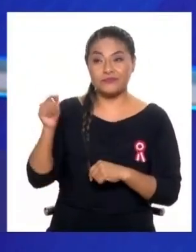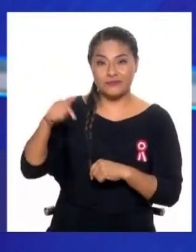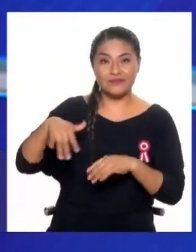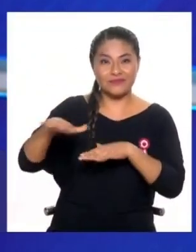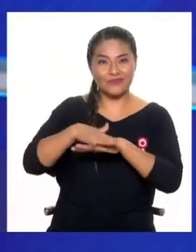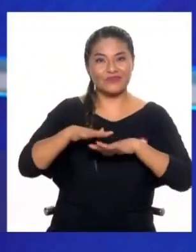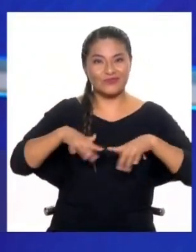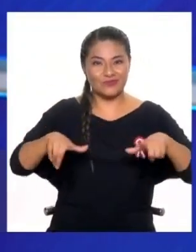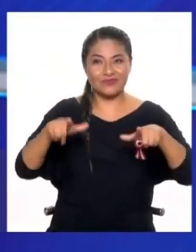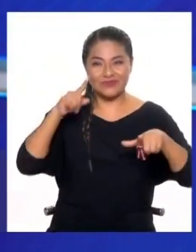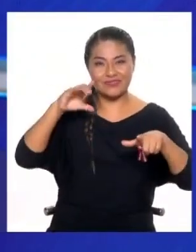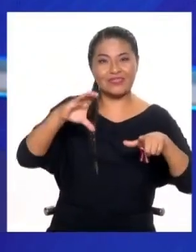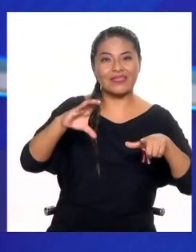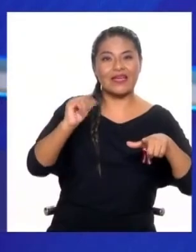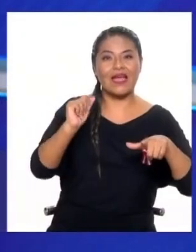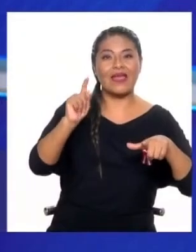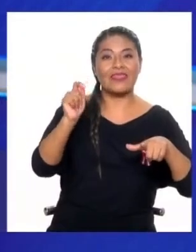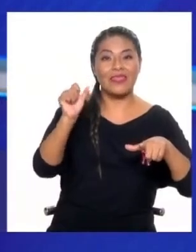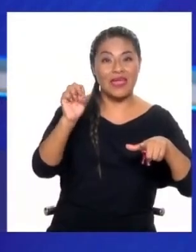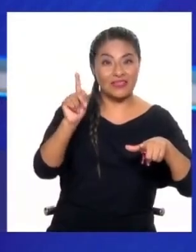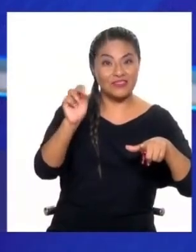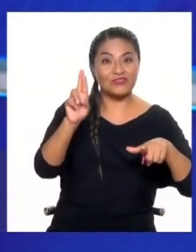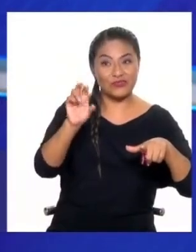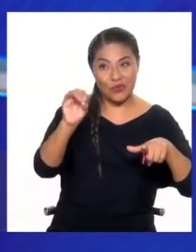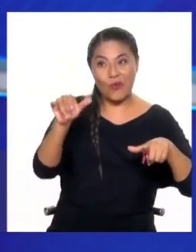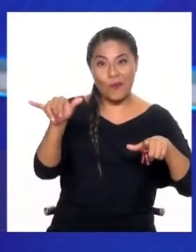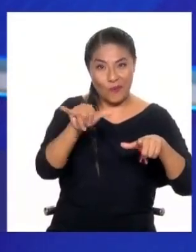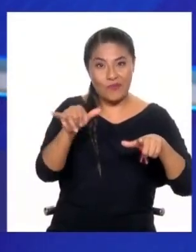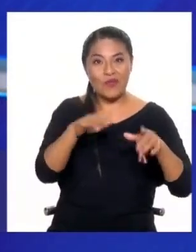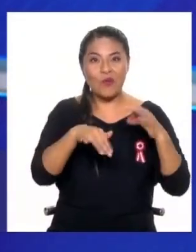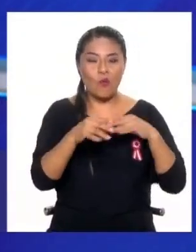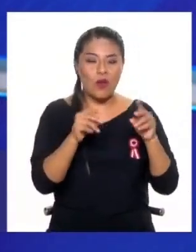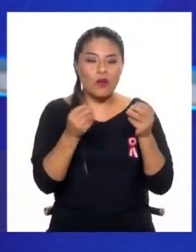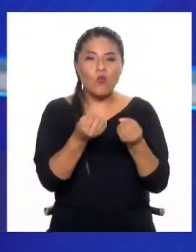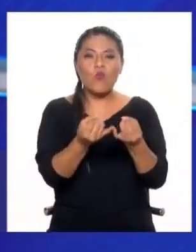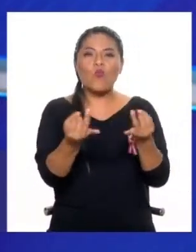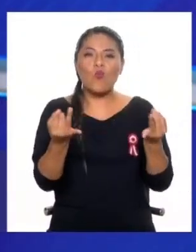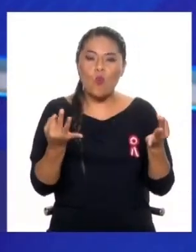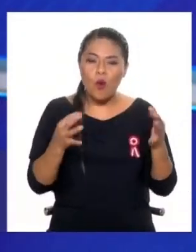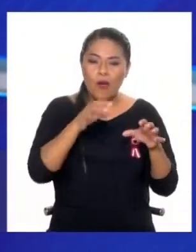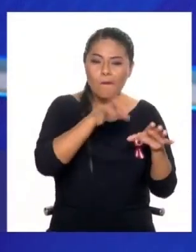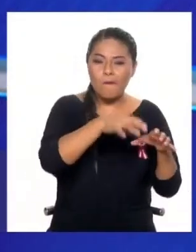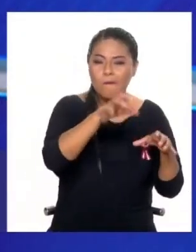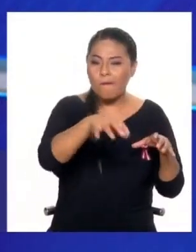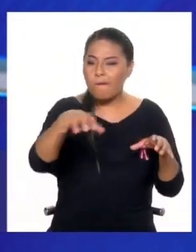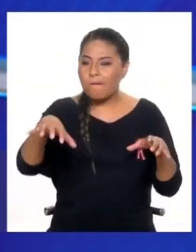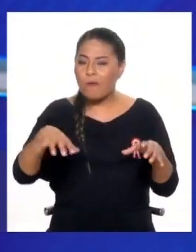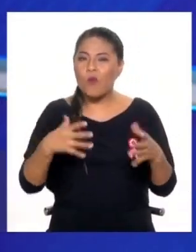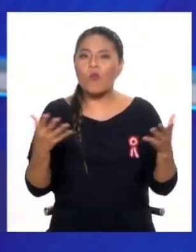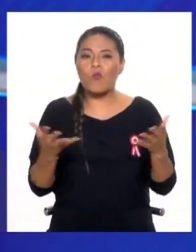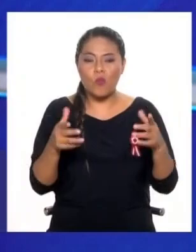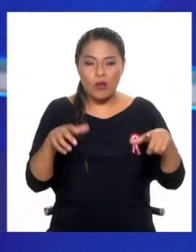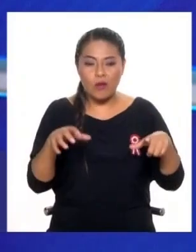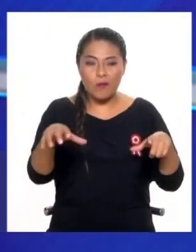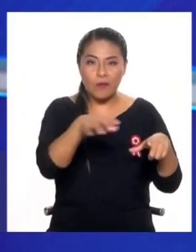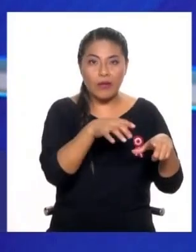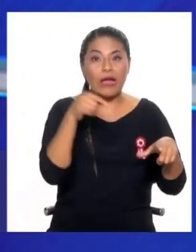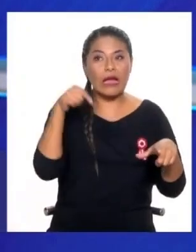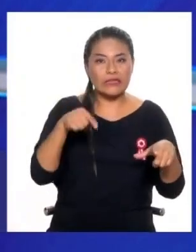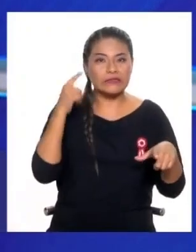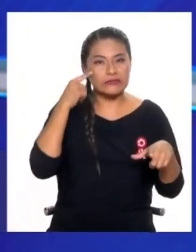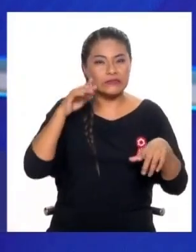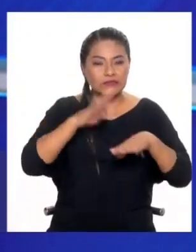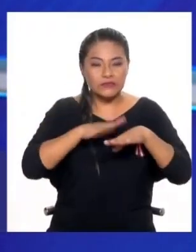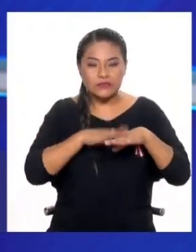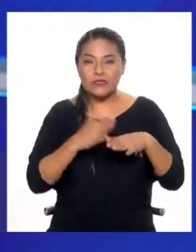catastro, es decir, el inventario, el catastro es sinónimo de inventario de las poblaciones en exposición es que hay que hacer el